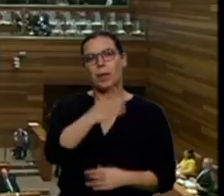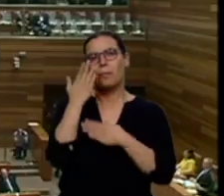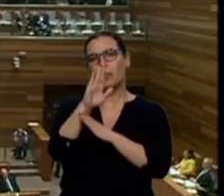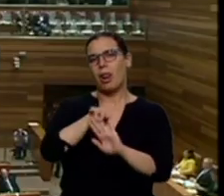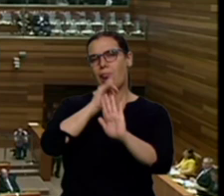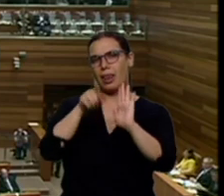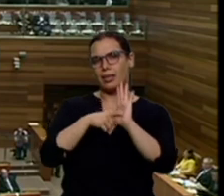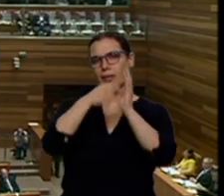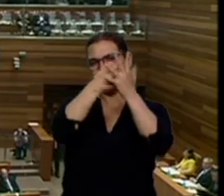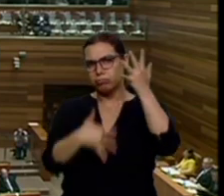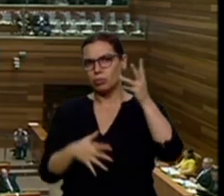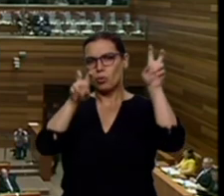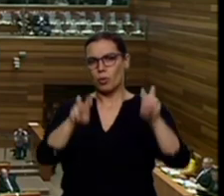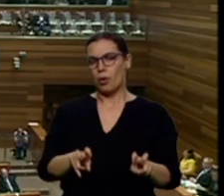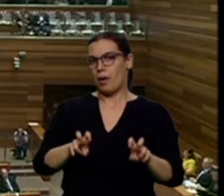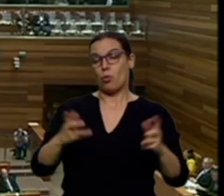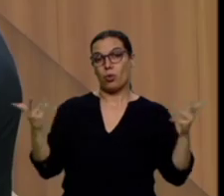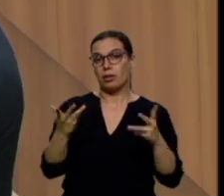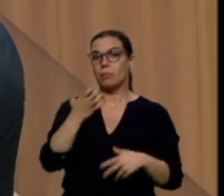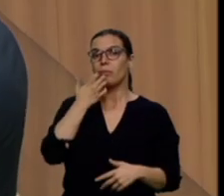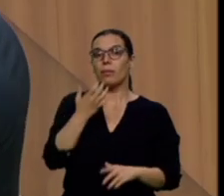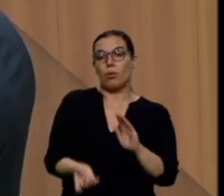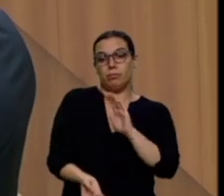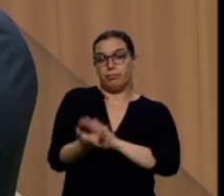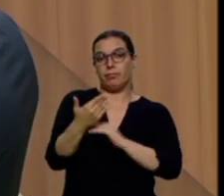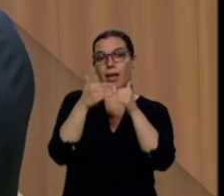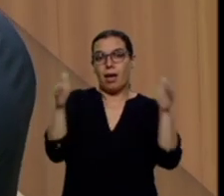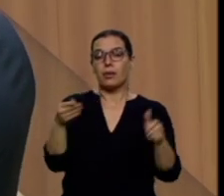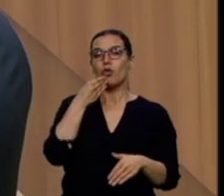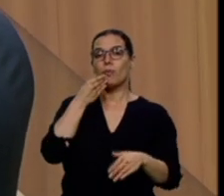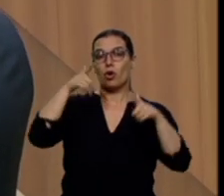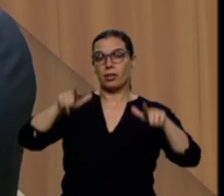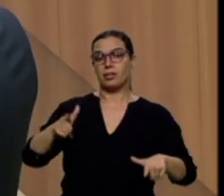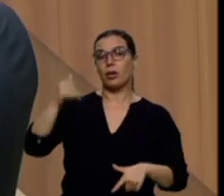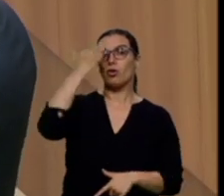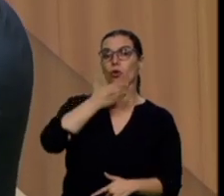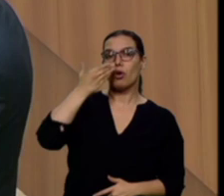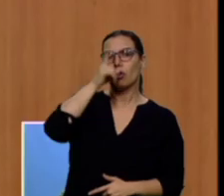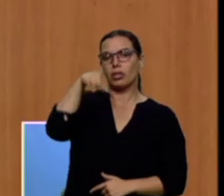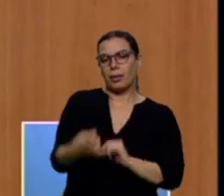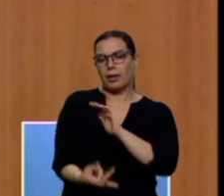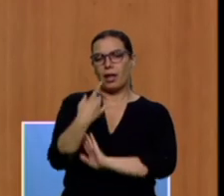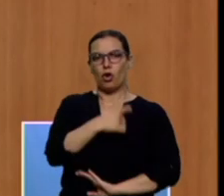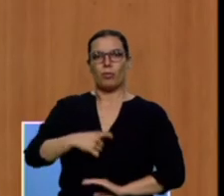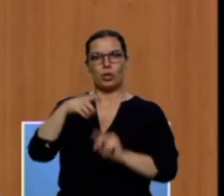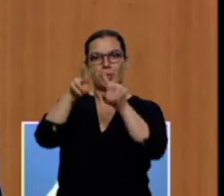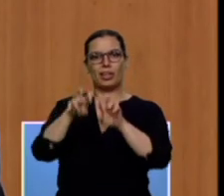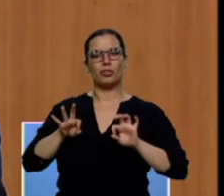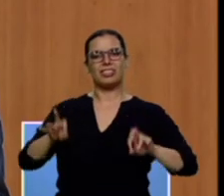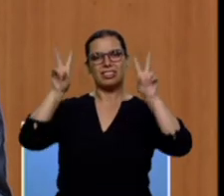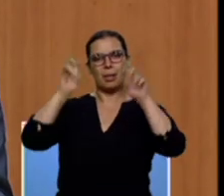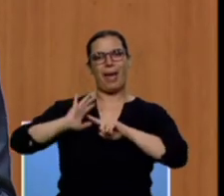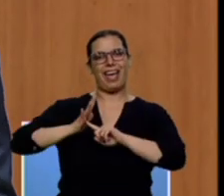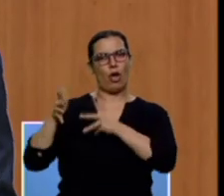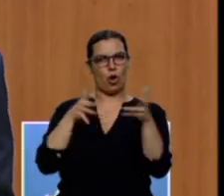urgentes entre las que se encuentran la apertura de comedores escolares y la puesta en marcha de la Comisión de Investigación de la Trama Eólica. Yo voy a comparecer